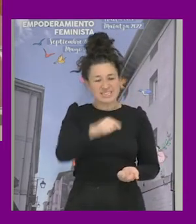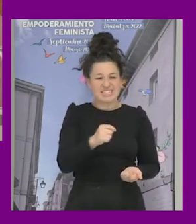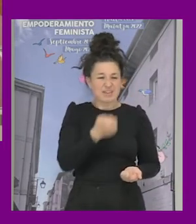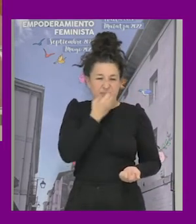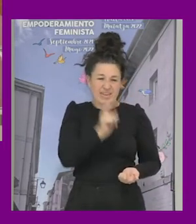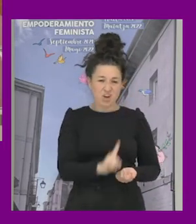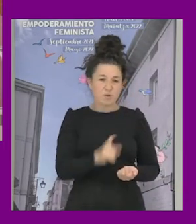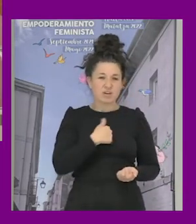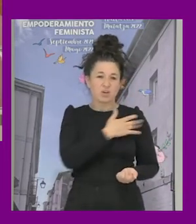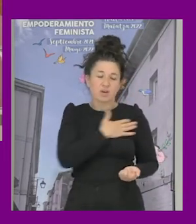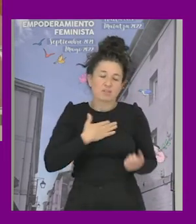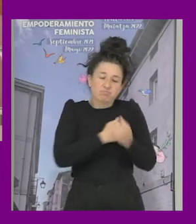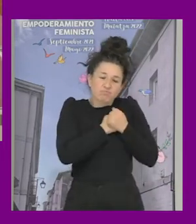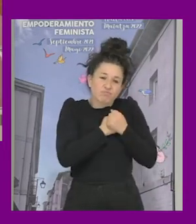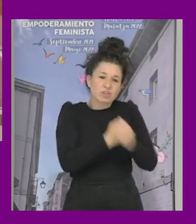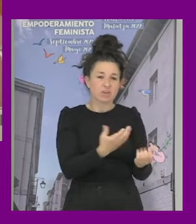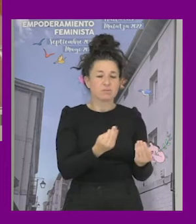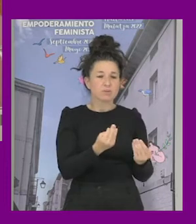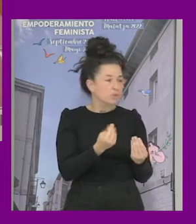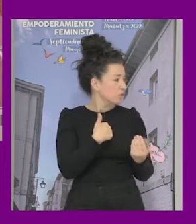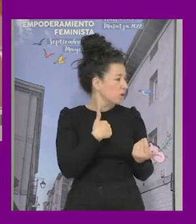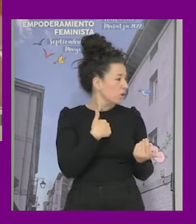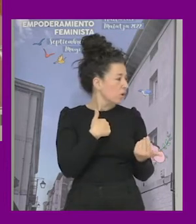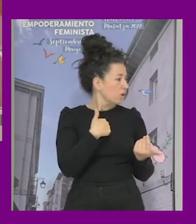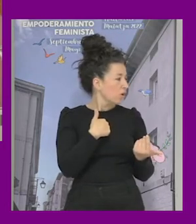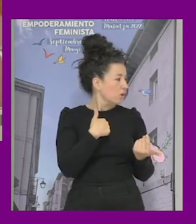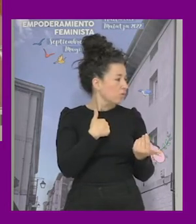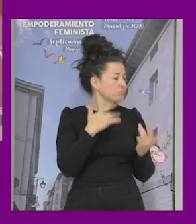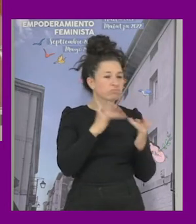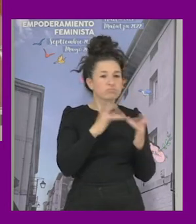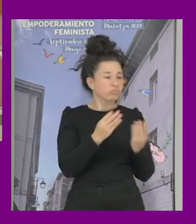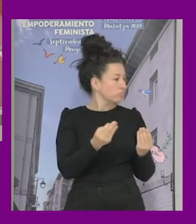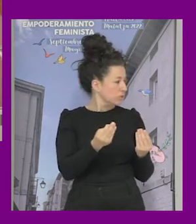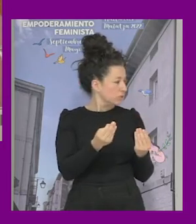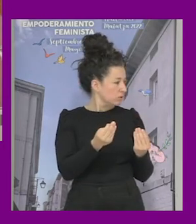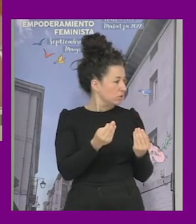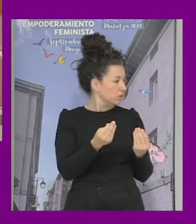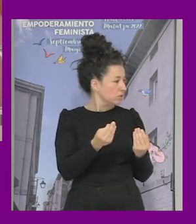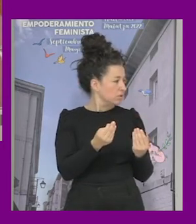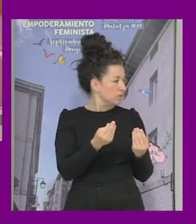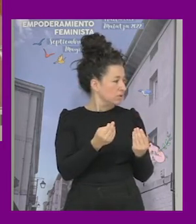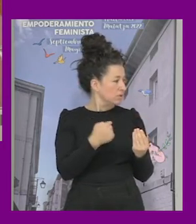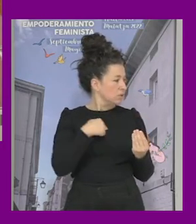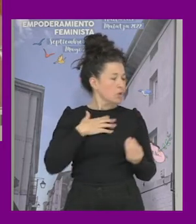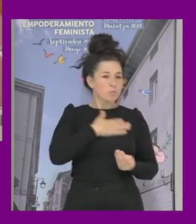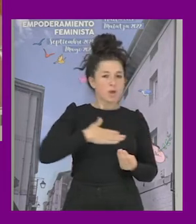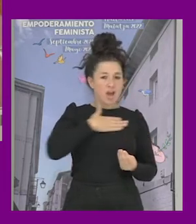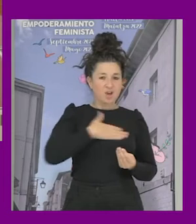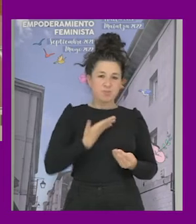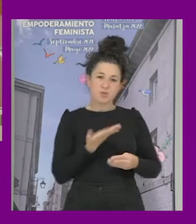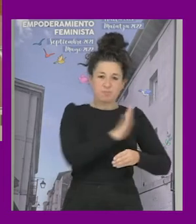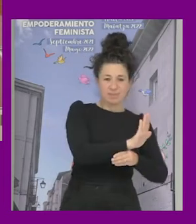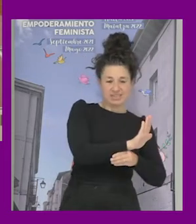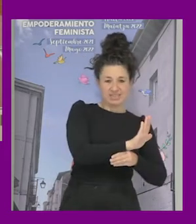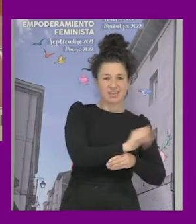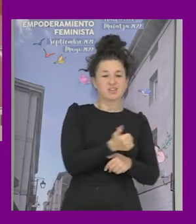bien pero yo le quiero mucho he aprendido mucho con él oye pues mira y me siento muy muy cómodo y a gusto presentándole